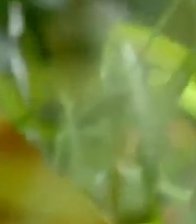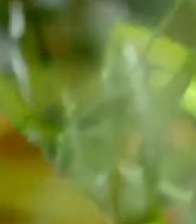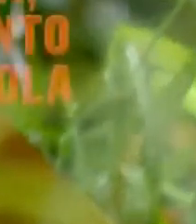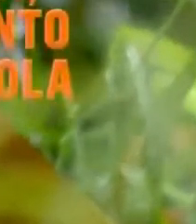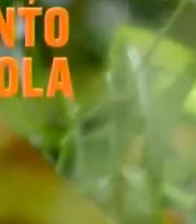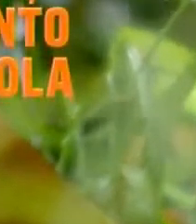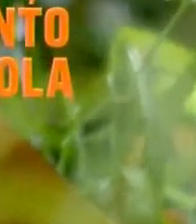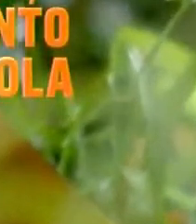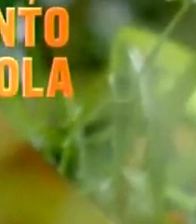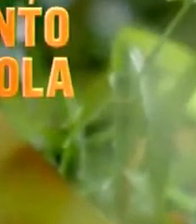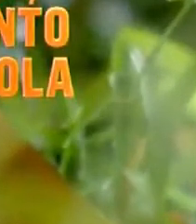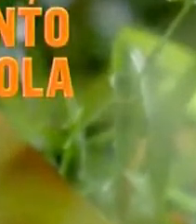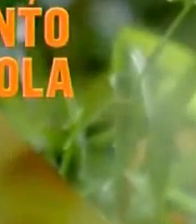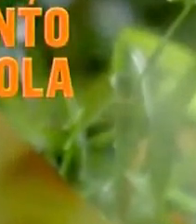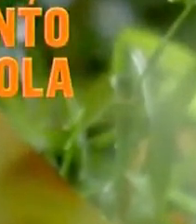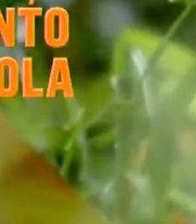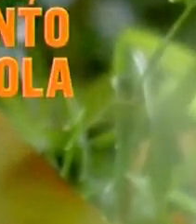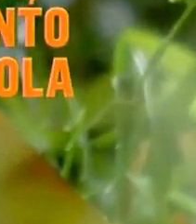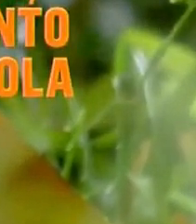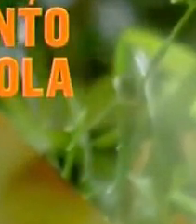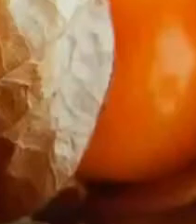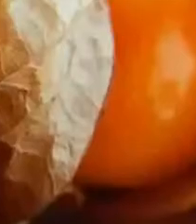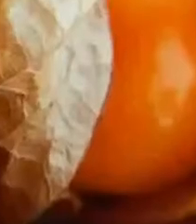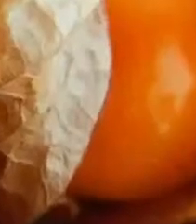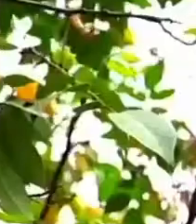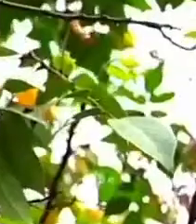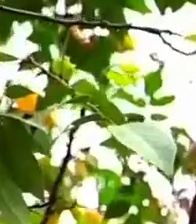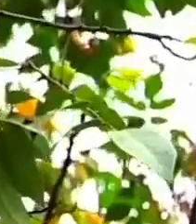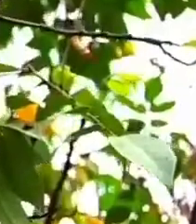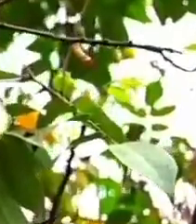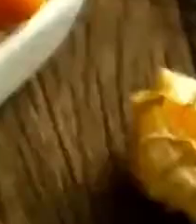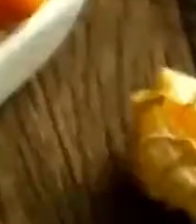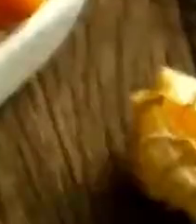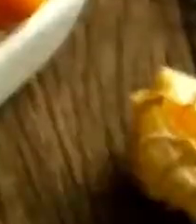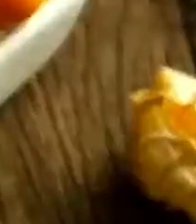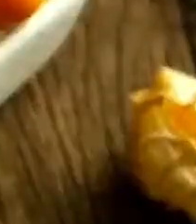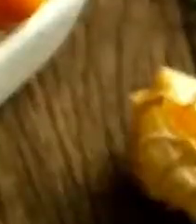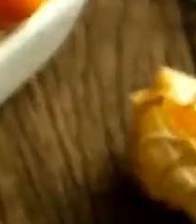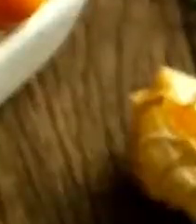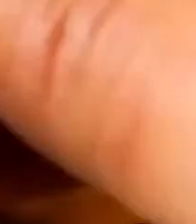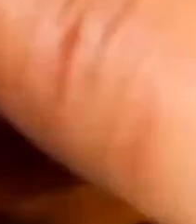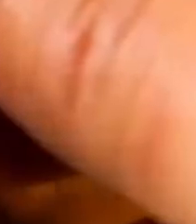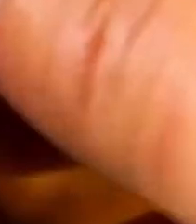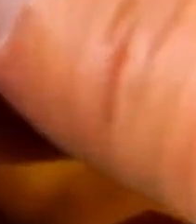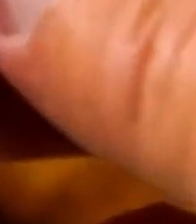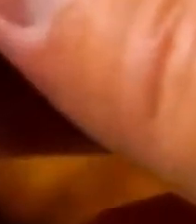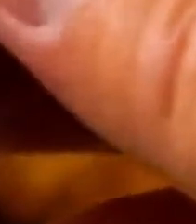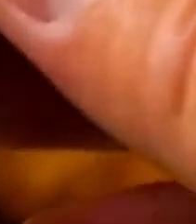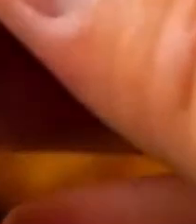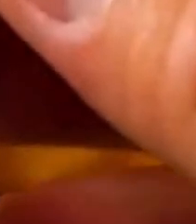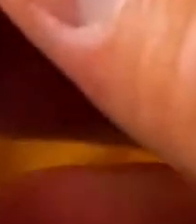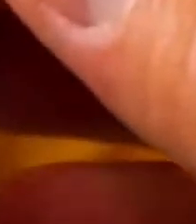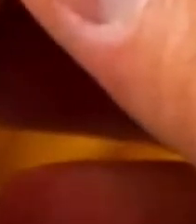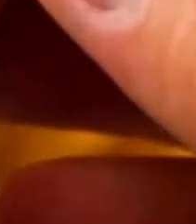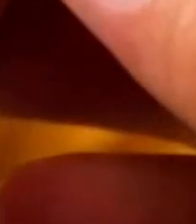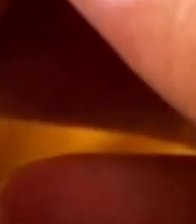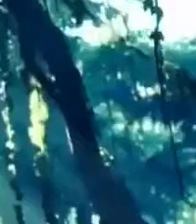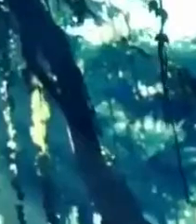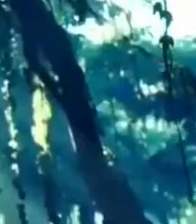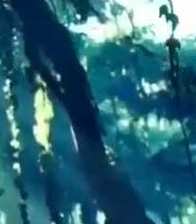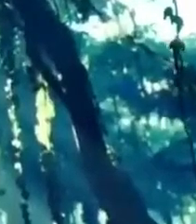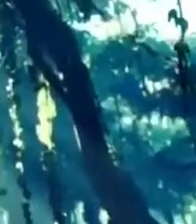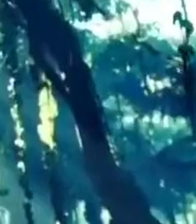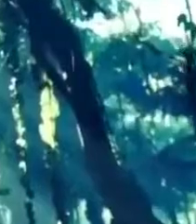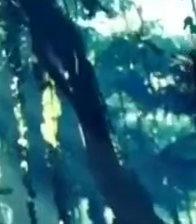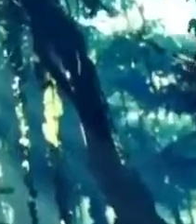Y ahora, prueba el nuevo Bio Amayu Manzana, Aguaimanto y Carambola con Aguaimanto cosechado por las comunidades que protegen